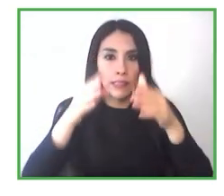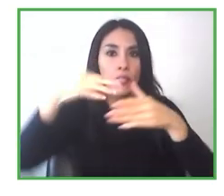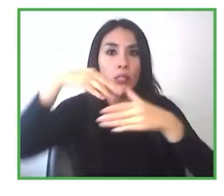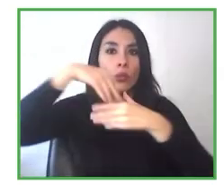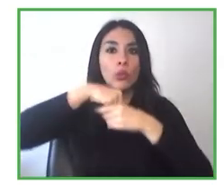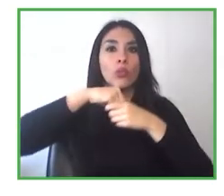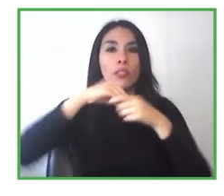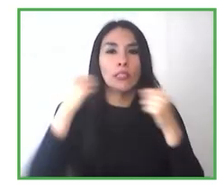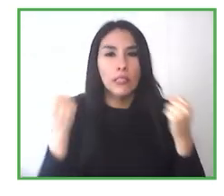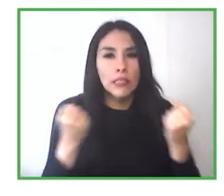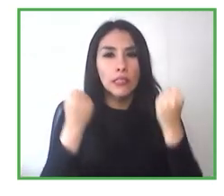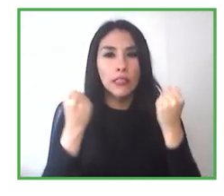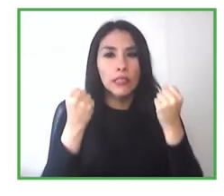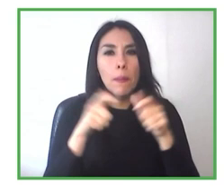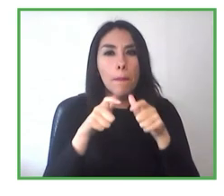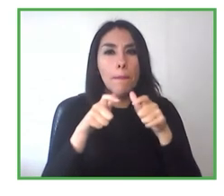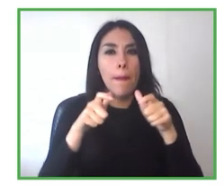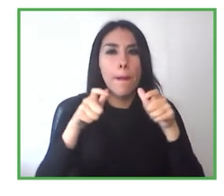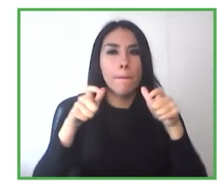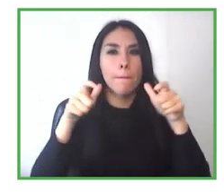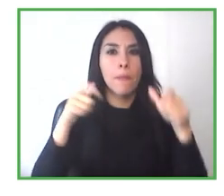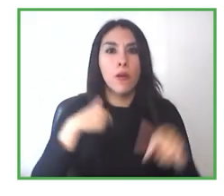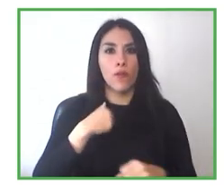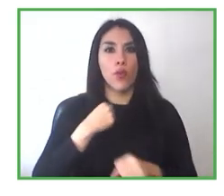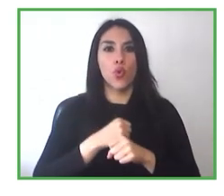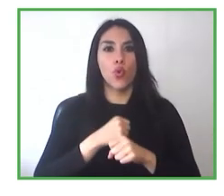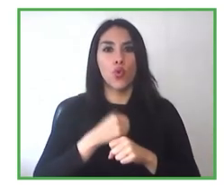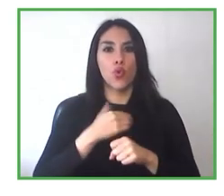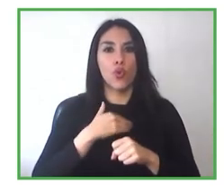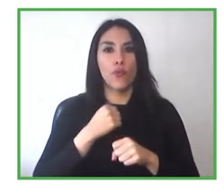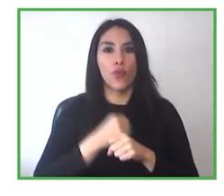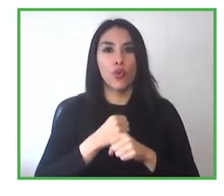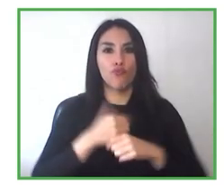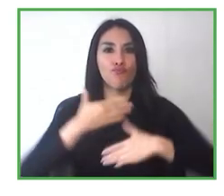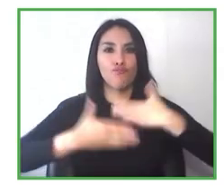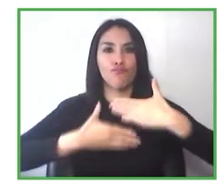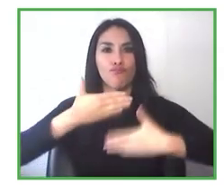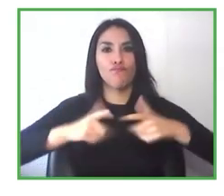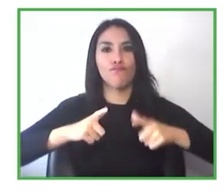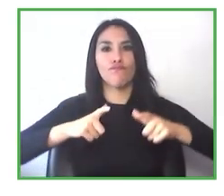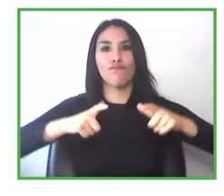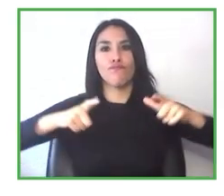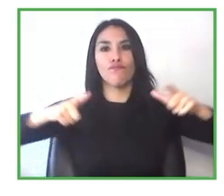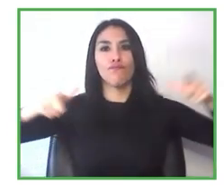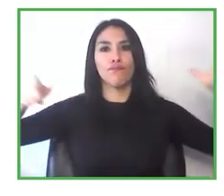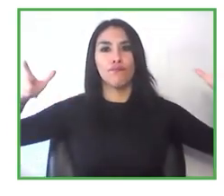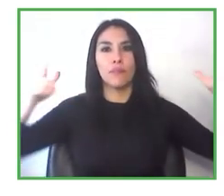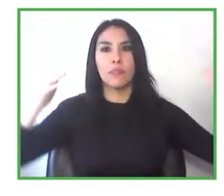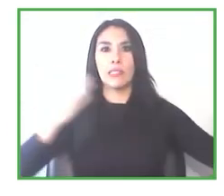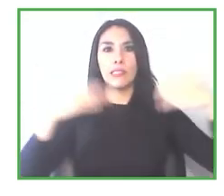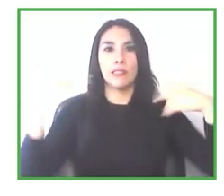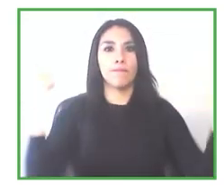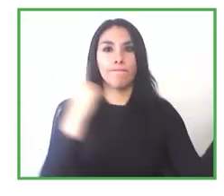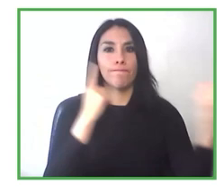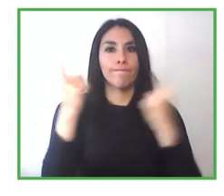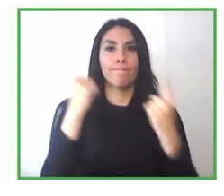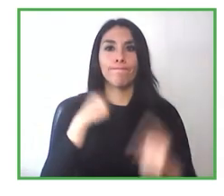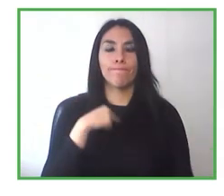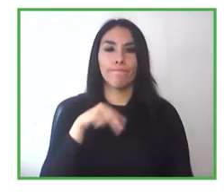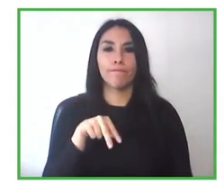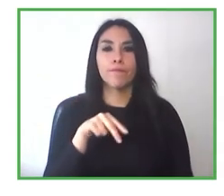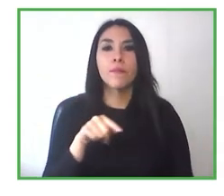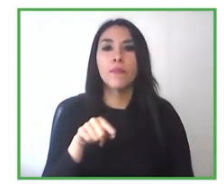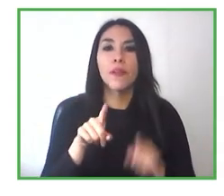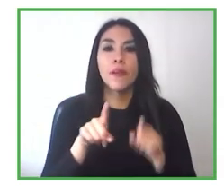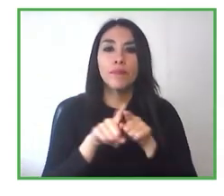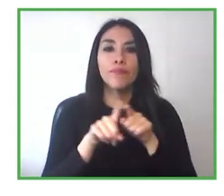poder promover, y abrir plazas de trabajo, entonces yo creo que también la modificación a la ley, de que comentabas que